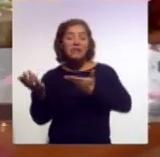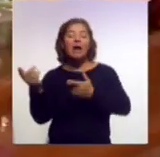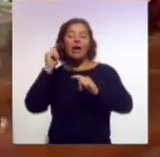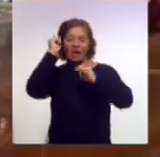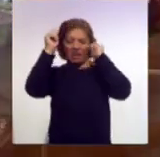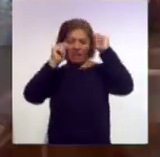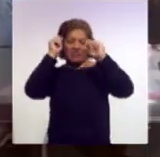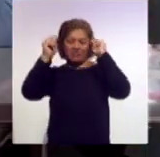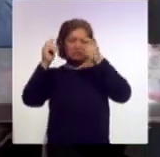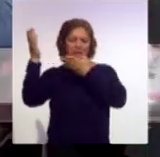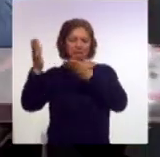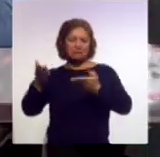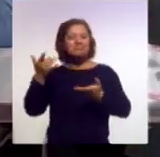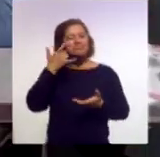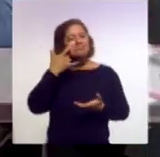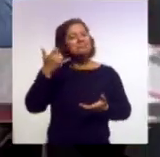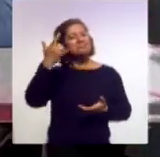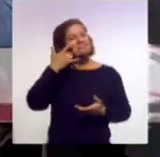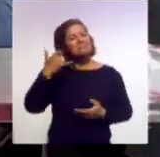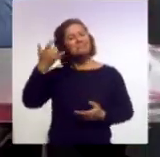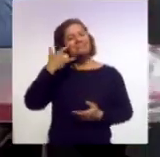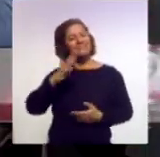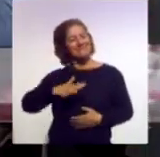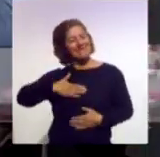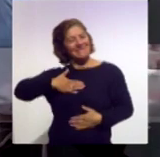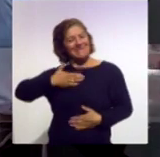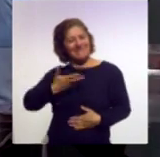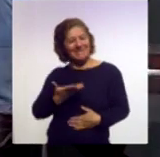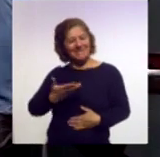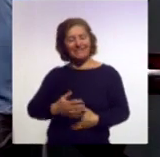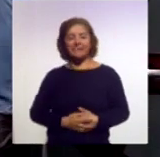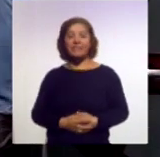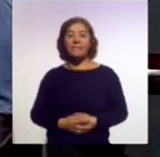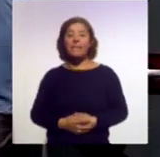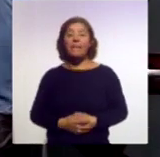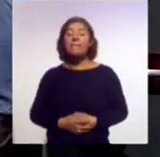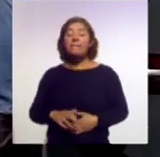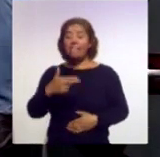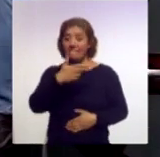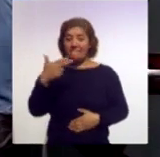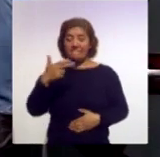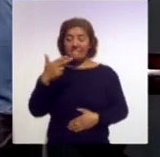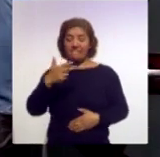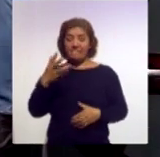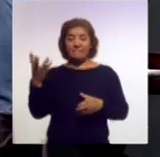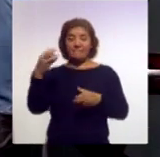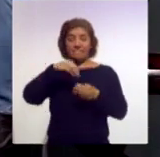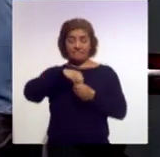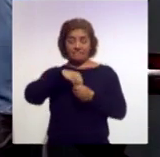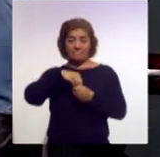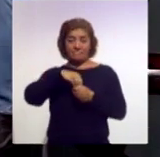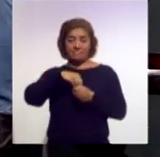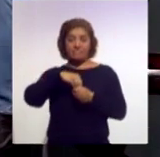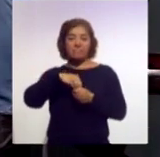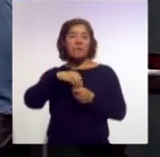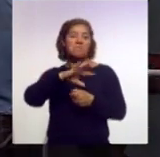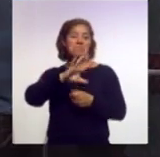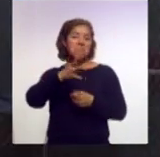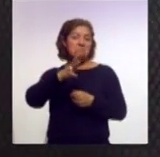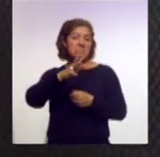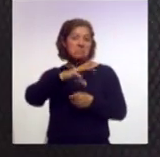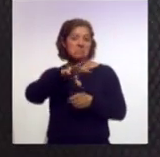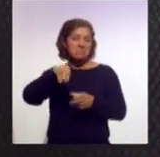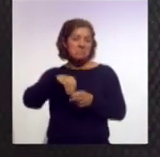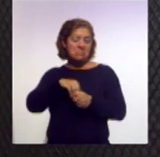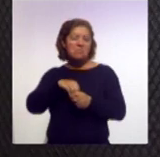vinieron a dejar en nuestra entidad. Y la ocupación hotelera en estos días osciló en el